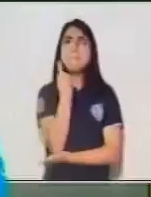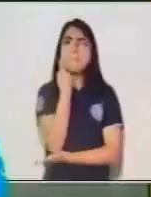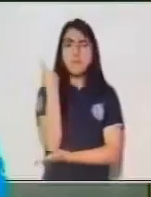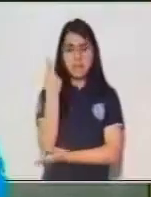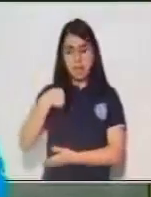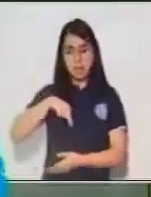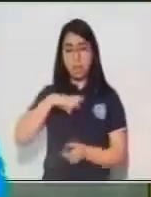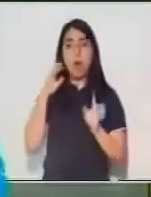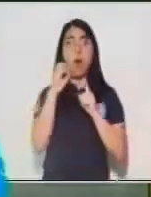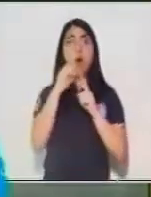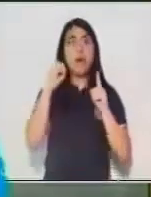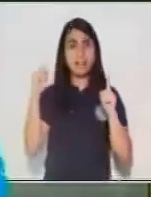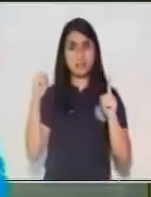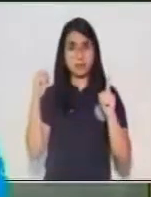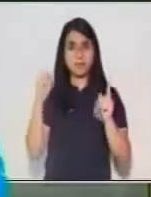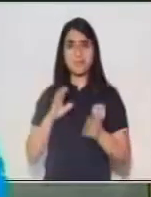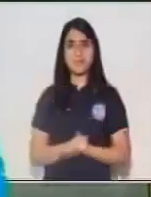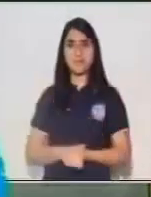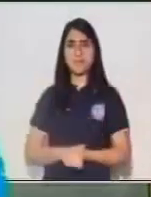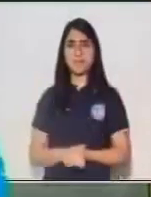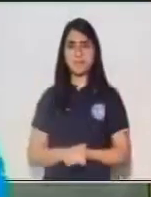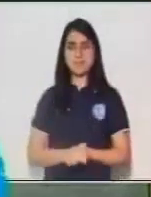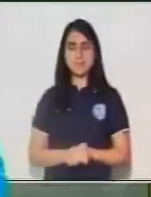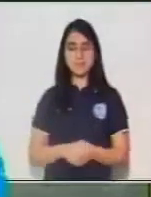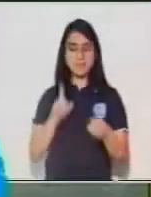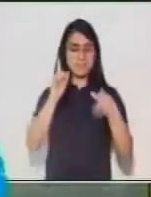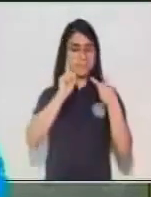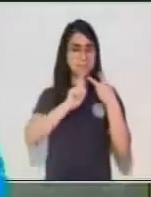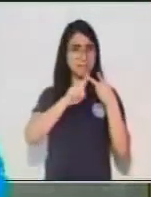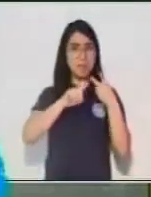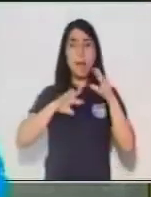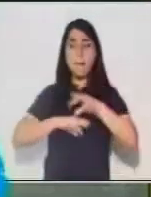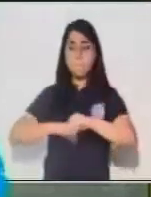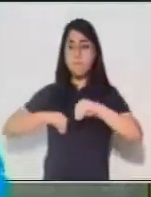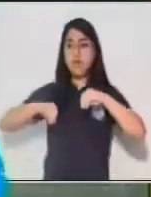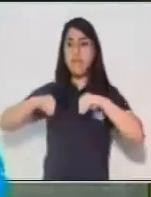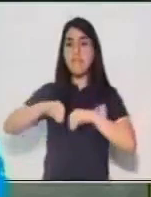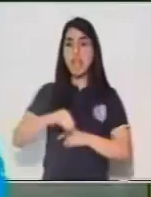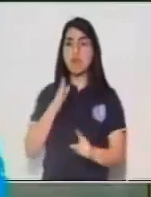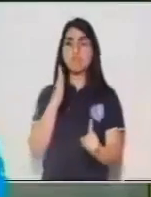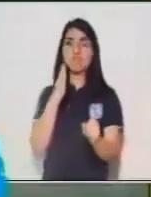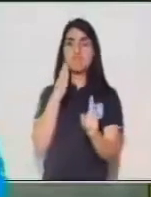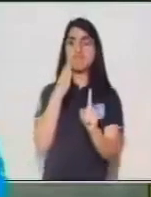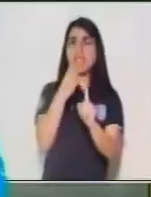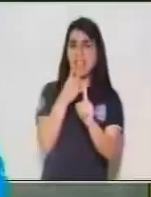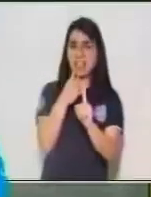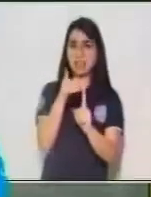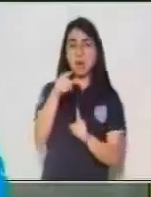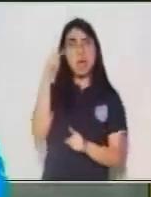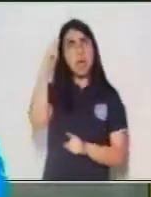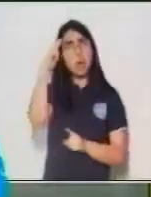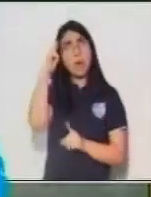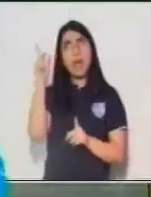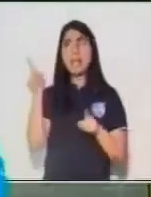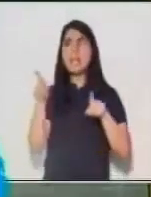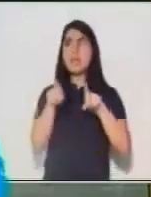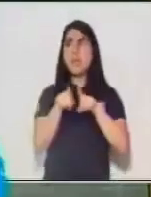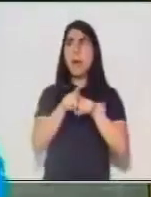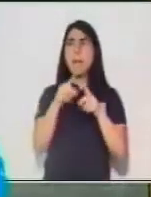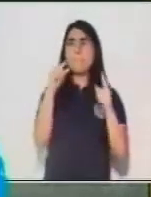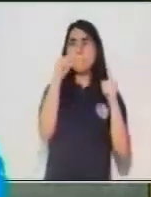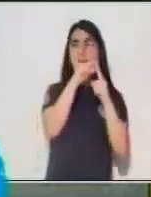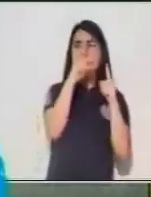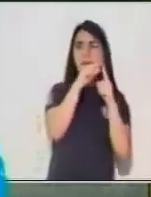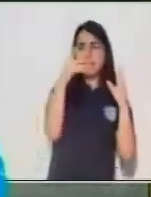modificador directo. Hablamos que es esa palabra que se une directamente al núcleo, coincide en género y en número,